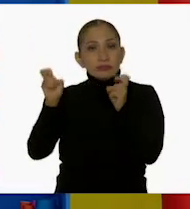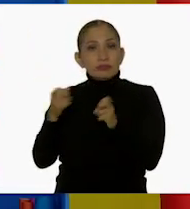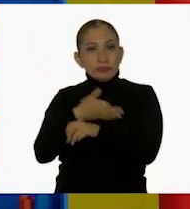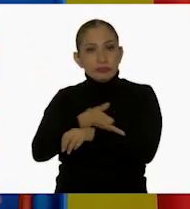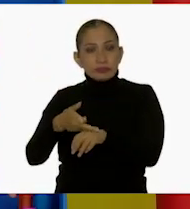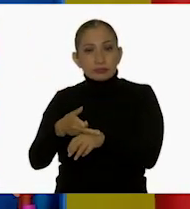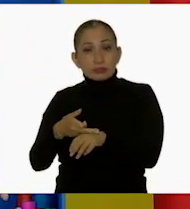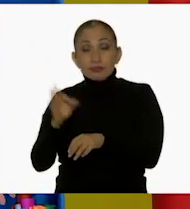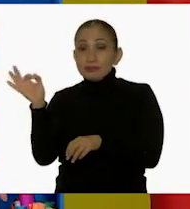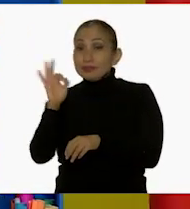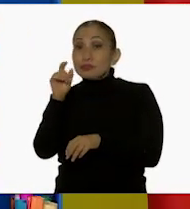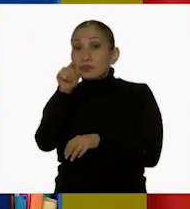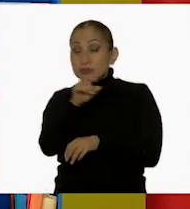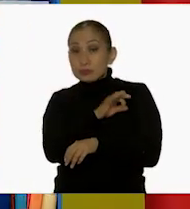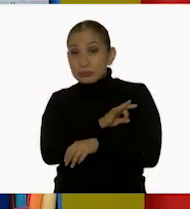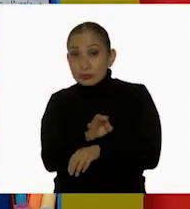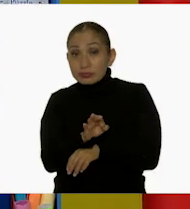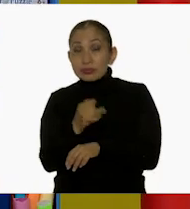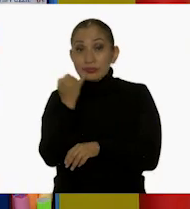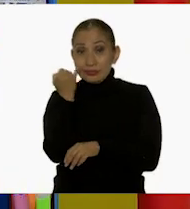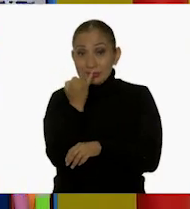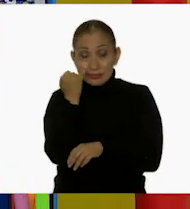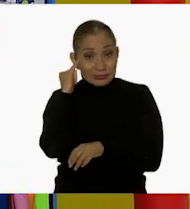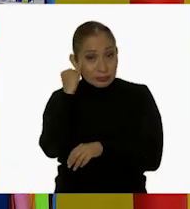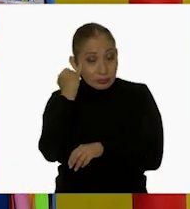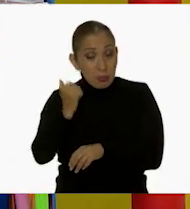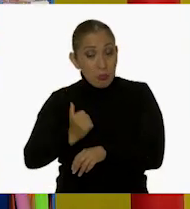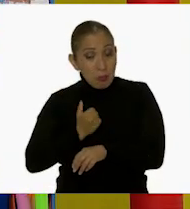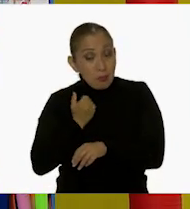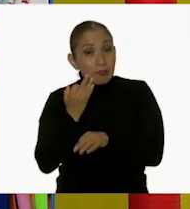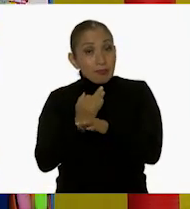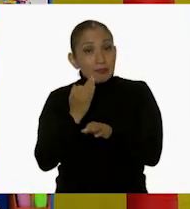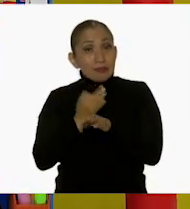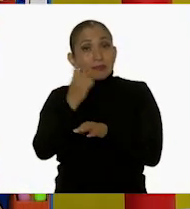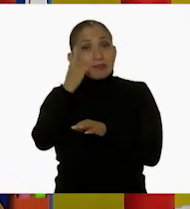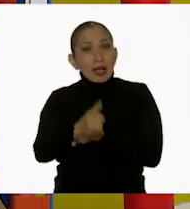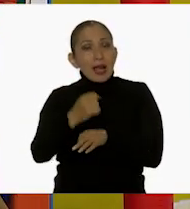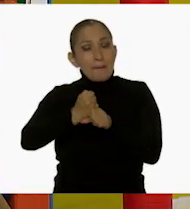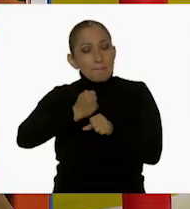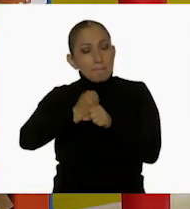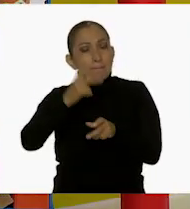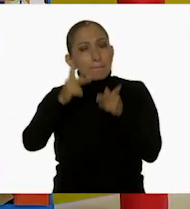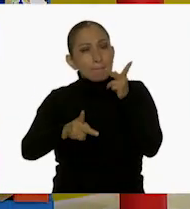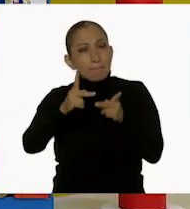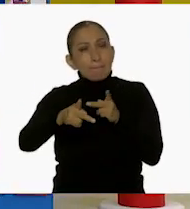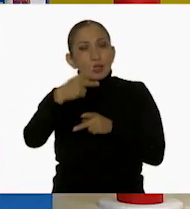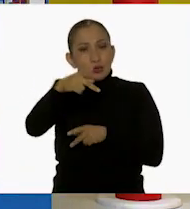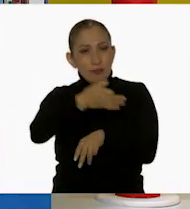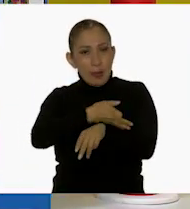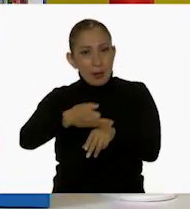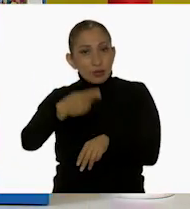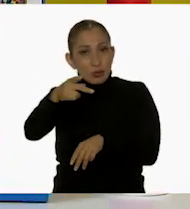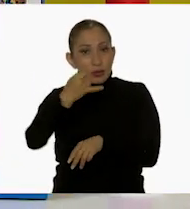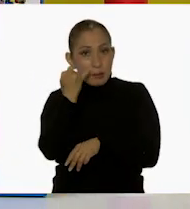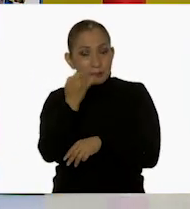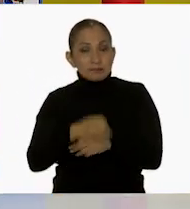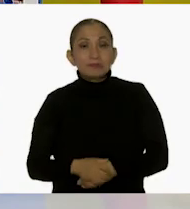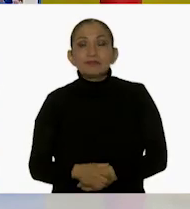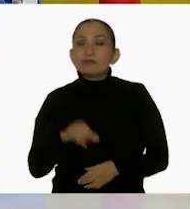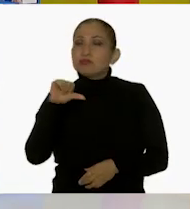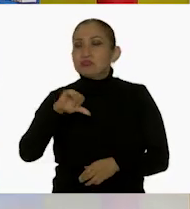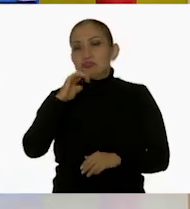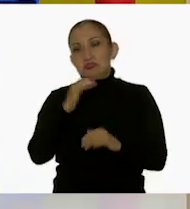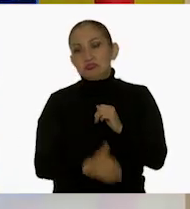con tu familia. Y si tienes la fortuna de hablar una lengua indígena, aprovecha también este momento para practicarla y platica con tu familia en tu lengua materna.